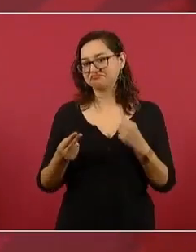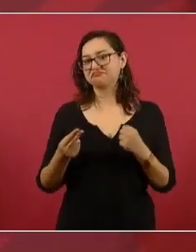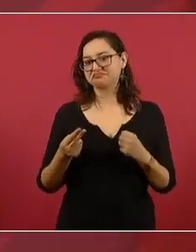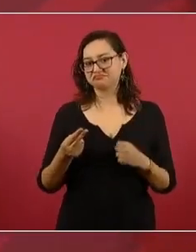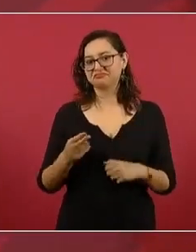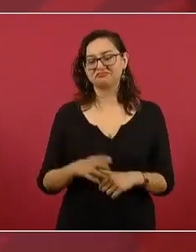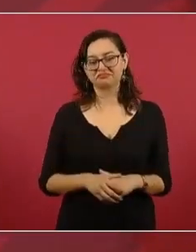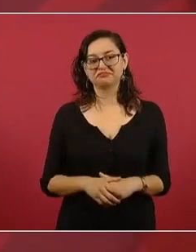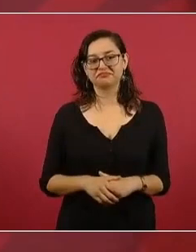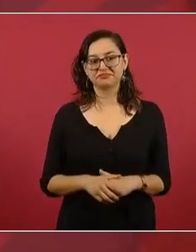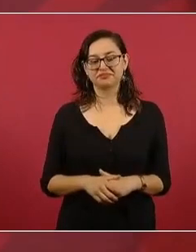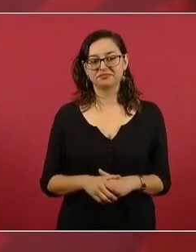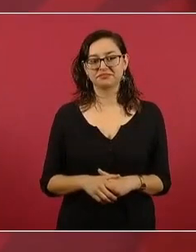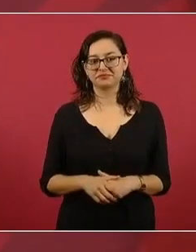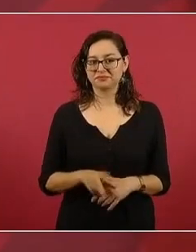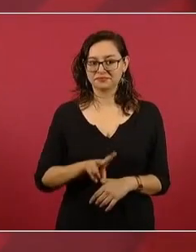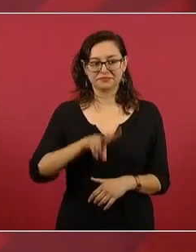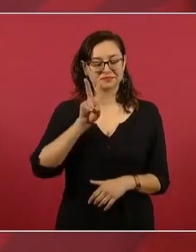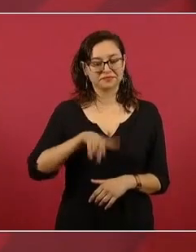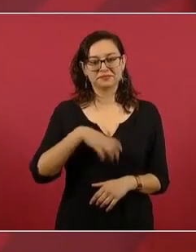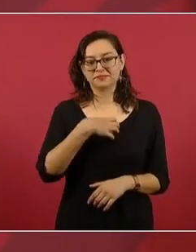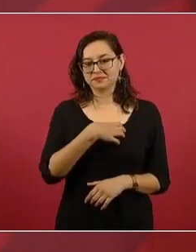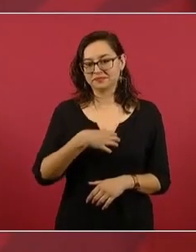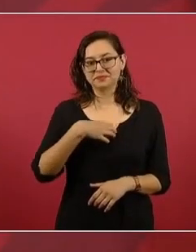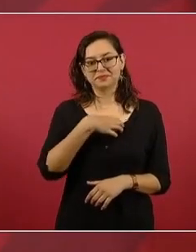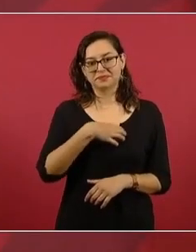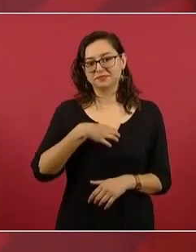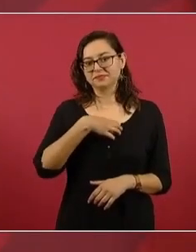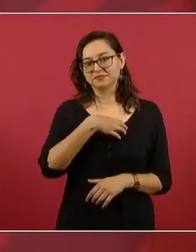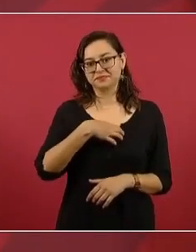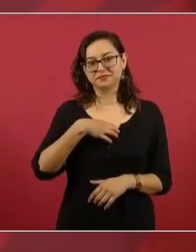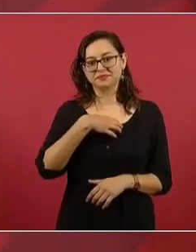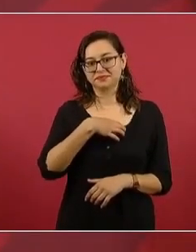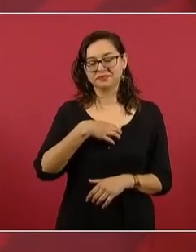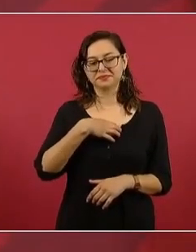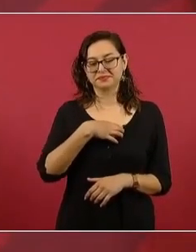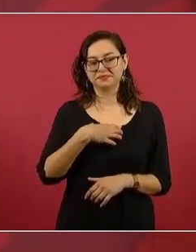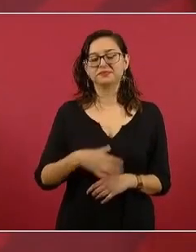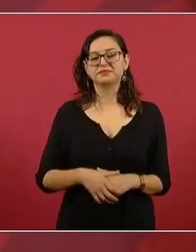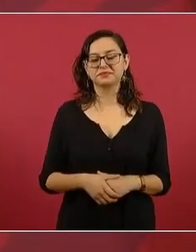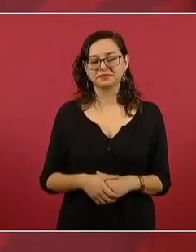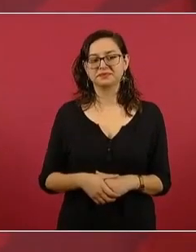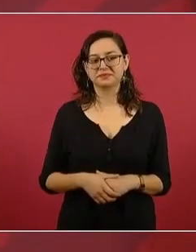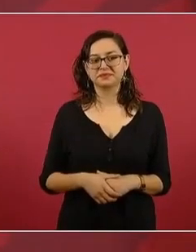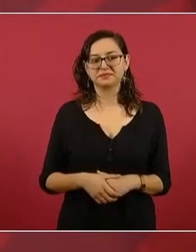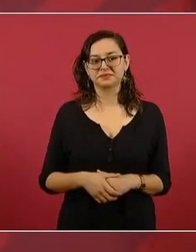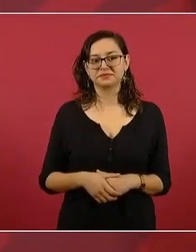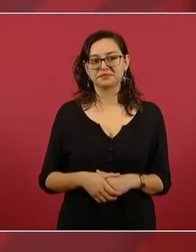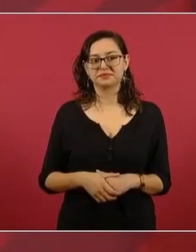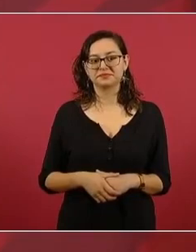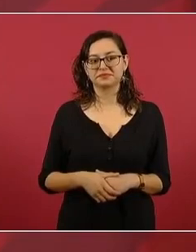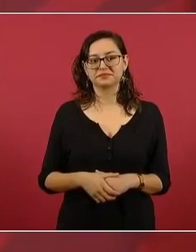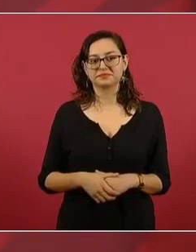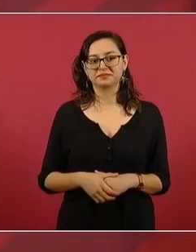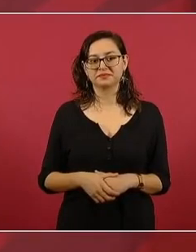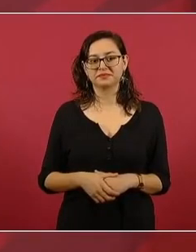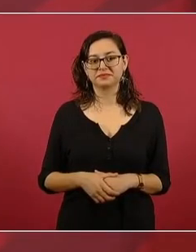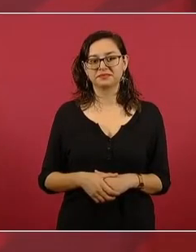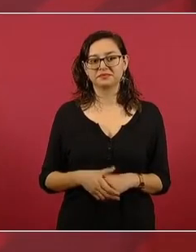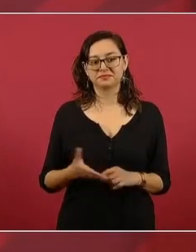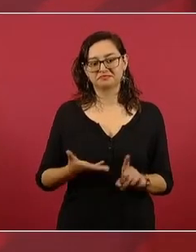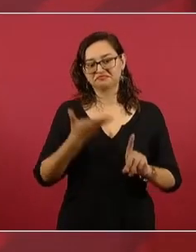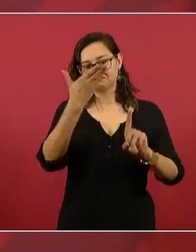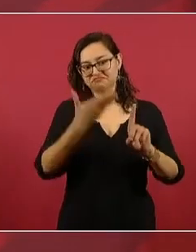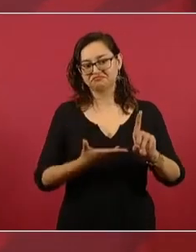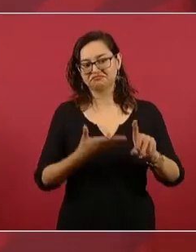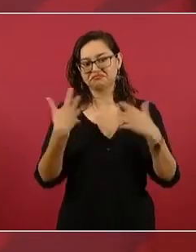De verdad que estamos muy contentos de que Helenita sea